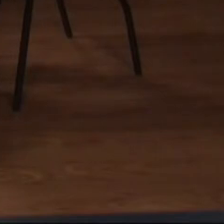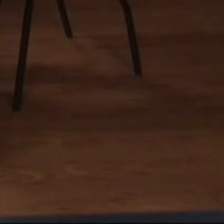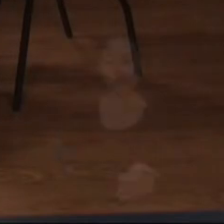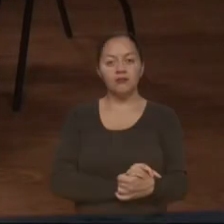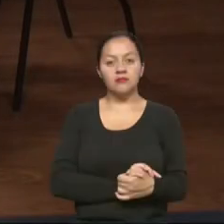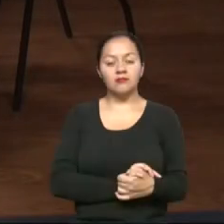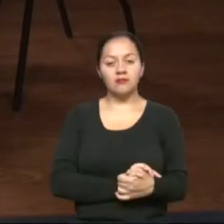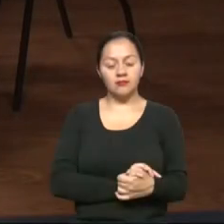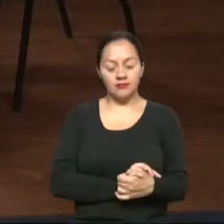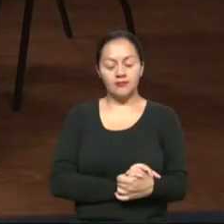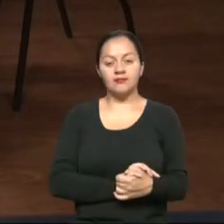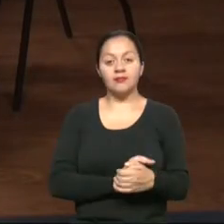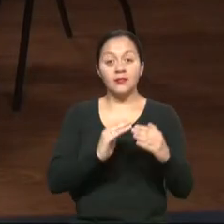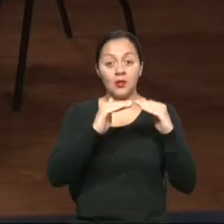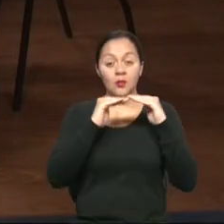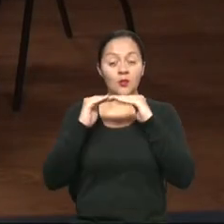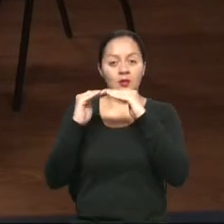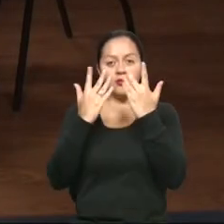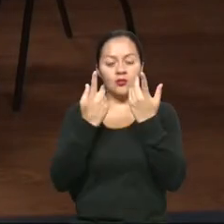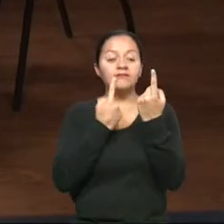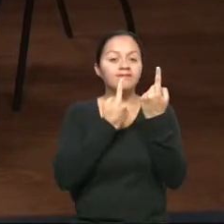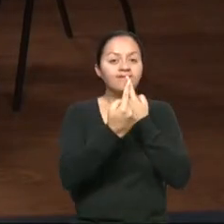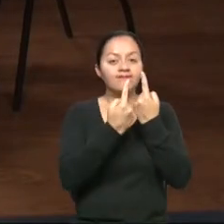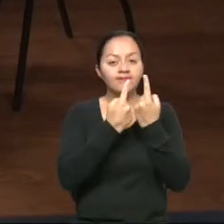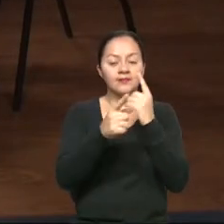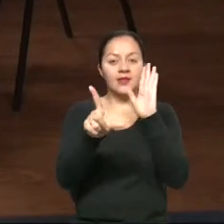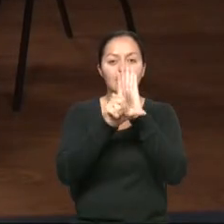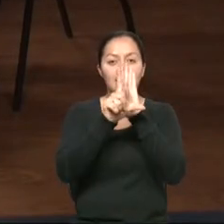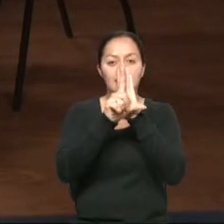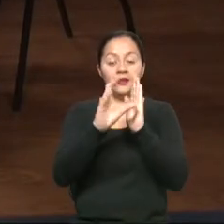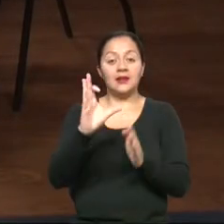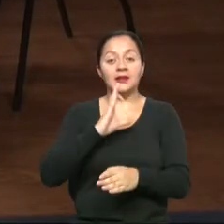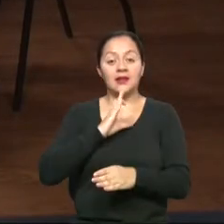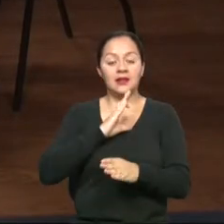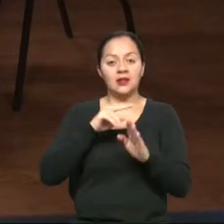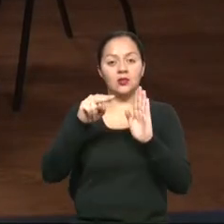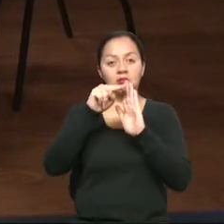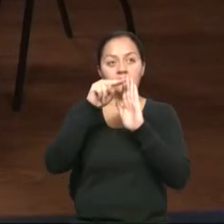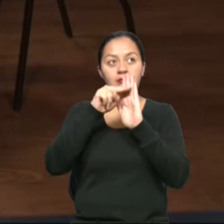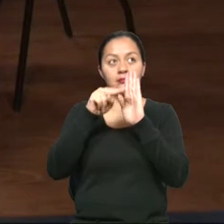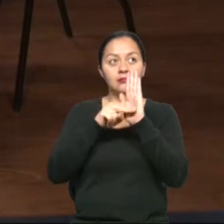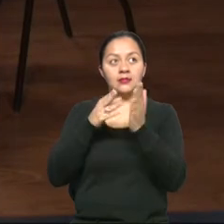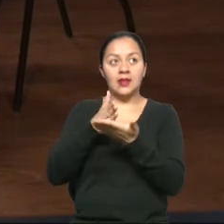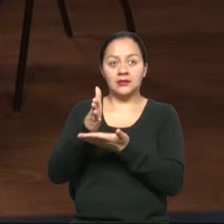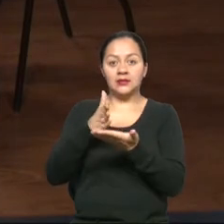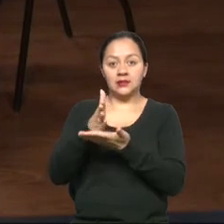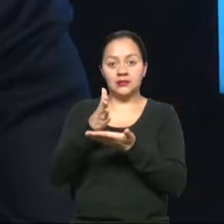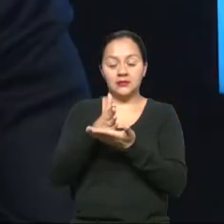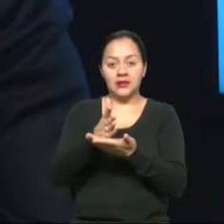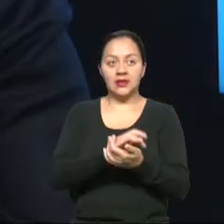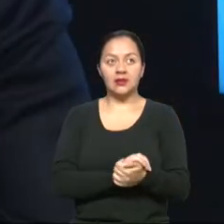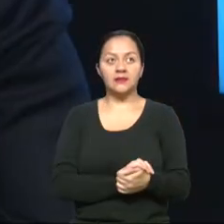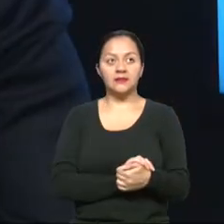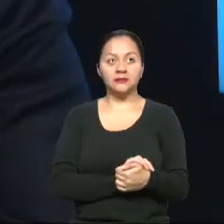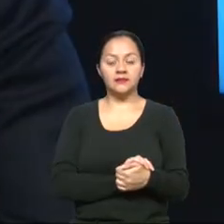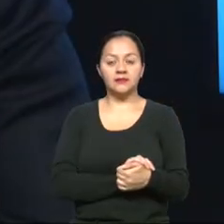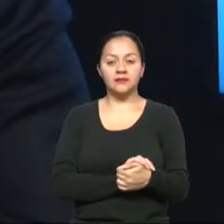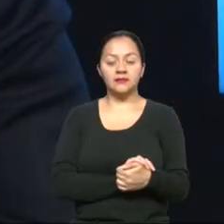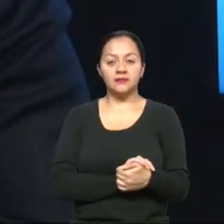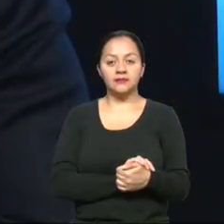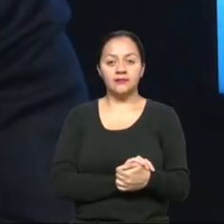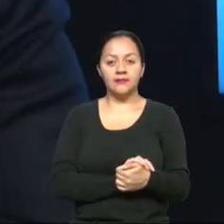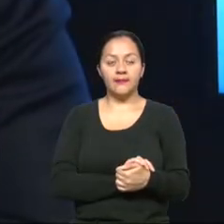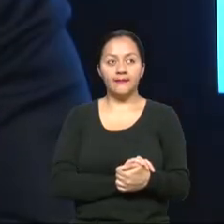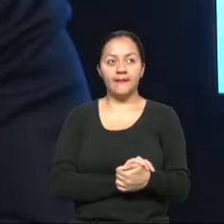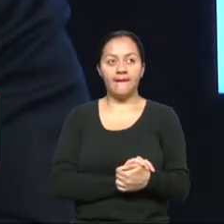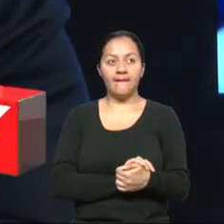En Construyendo Igualdad conversamos sobre la normativa técnica INE de accesibilidad al medio físico. ¿Qué ordenanzas